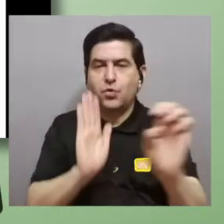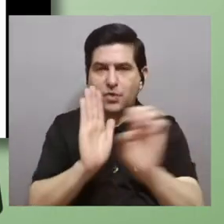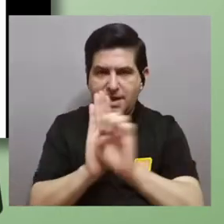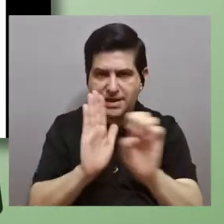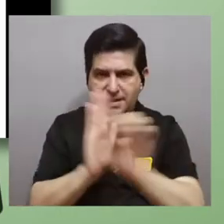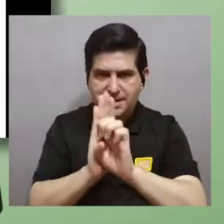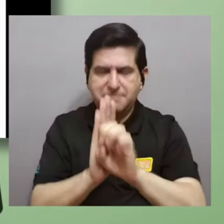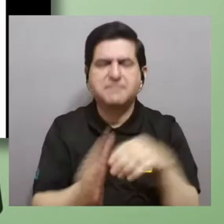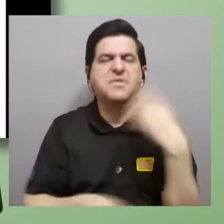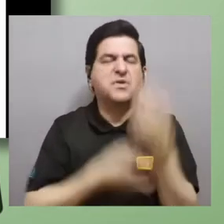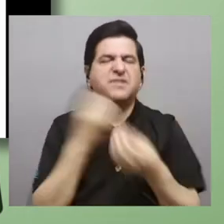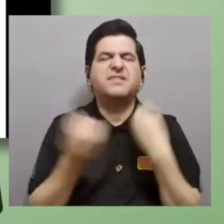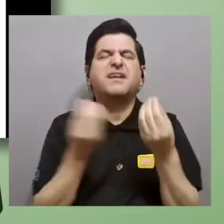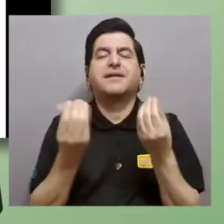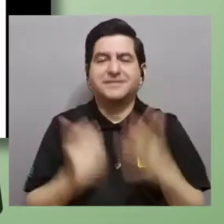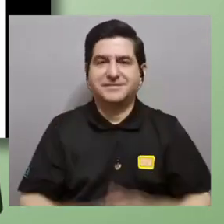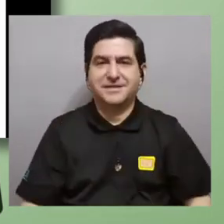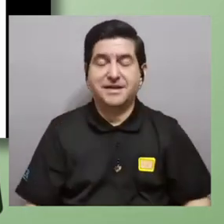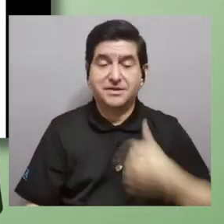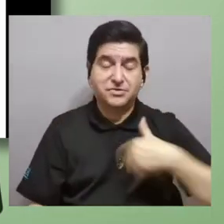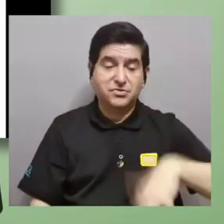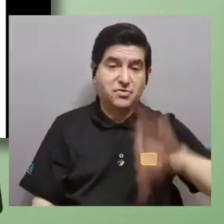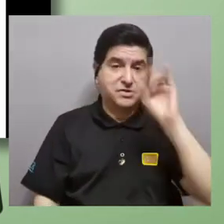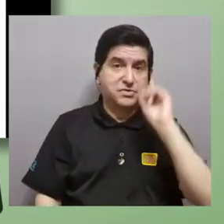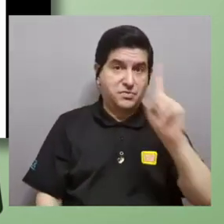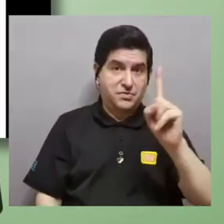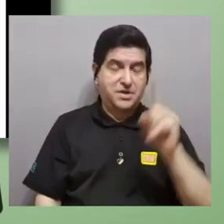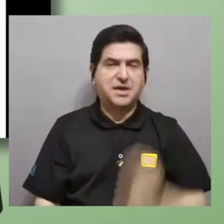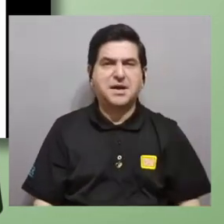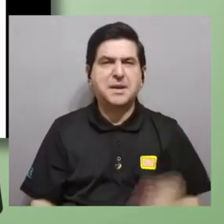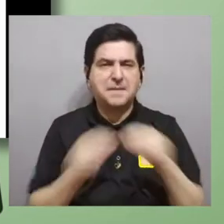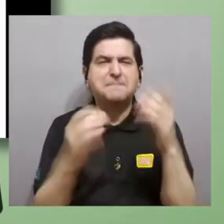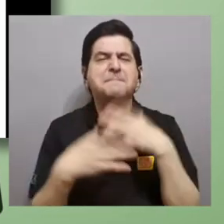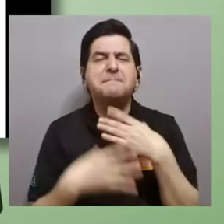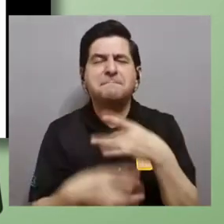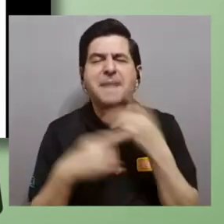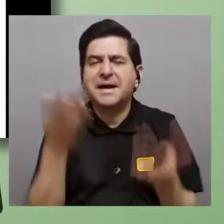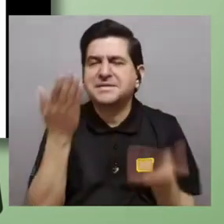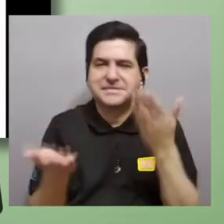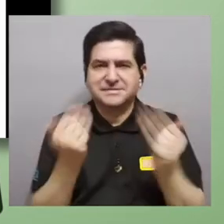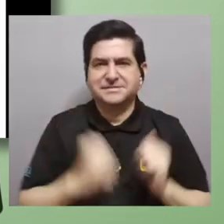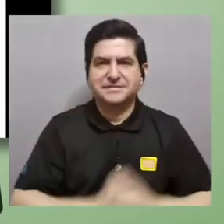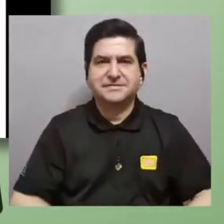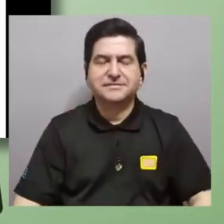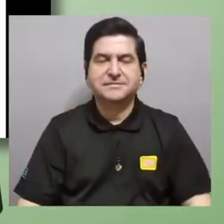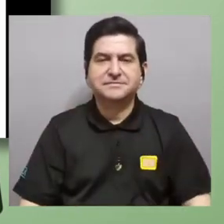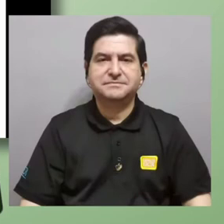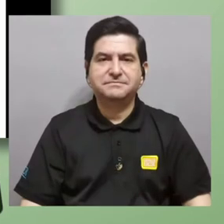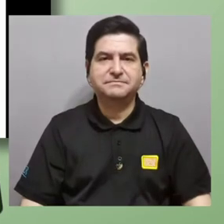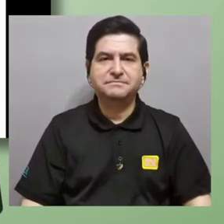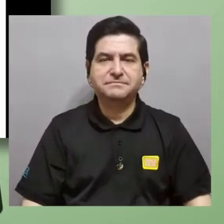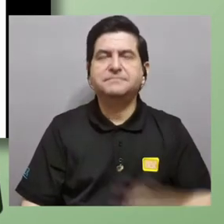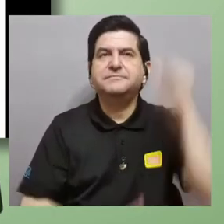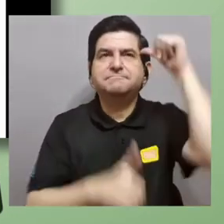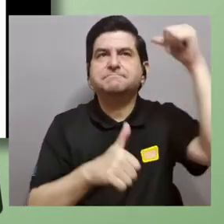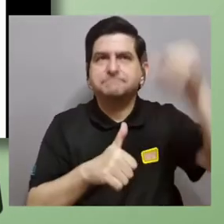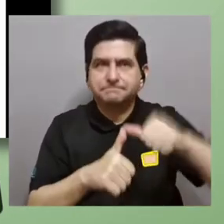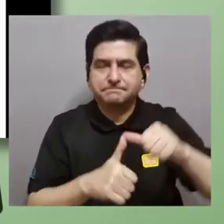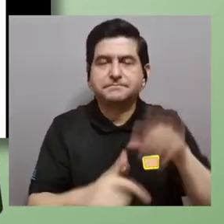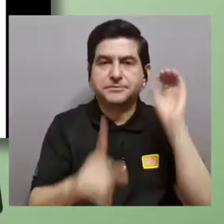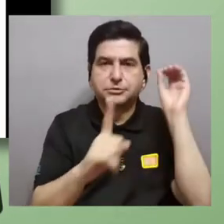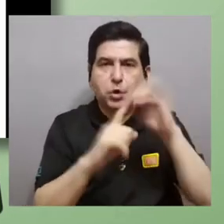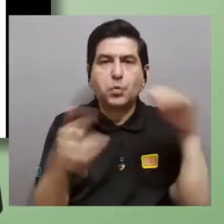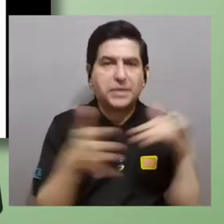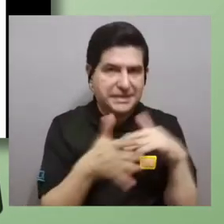ejemplificar qué es lo que hacemos entonces escogí este que me parece un poquillo más atractivo que otras cosas recordar